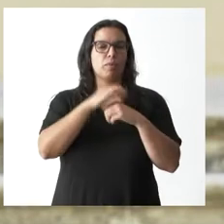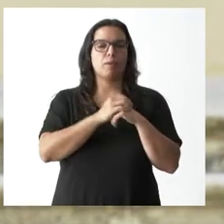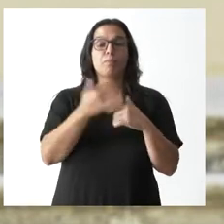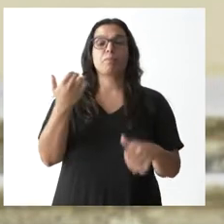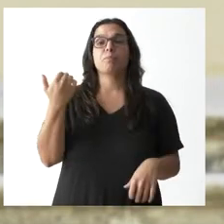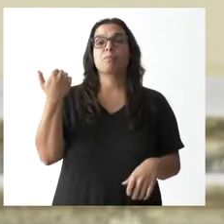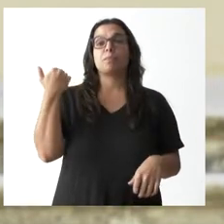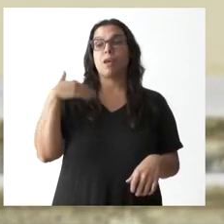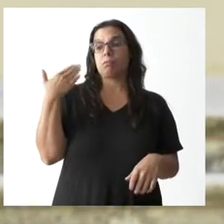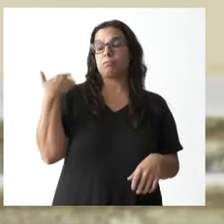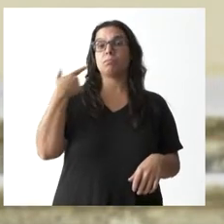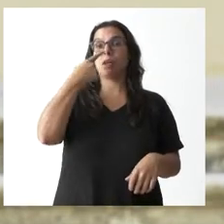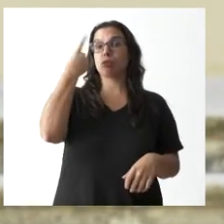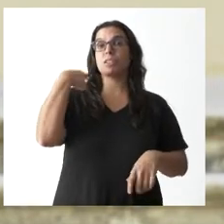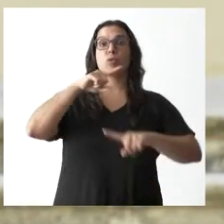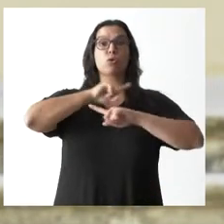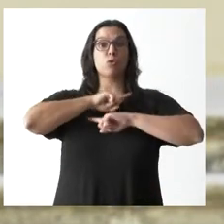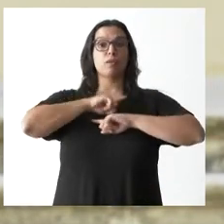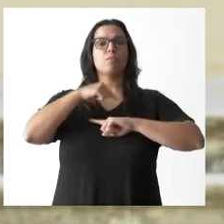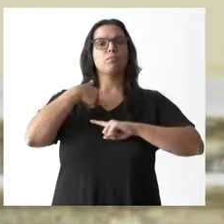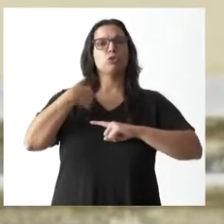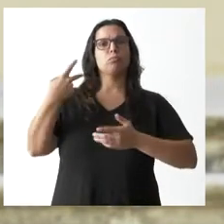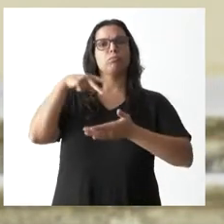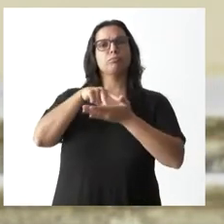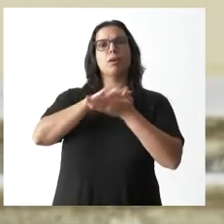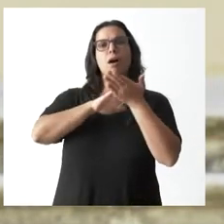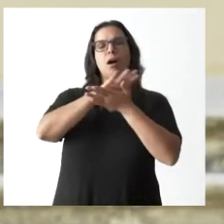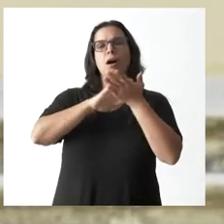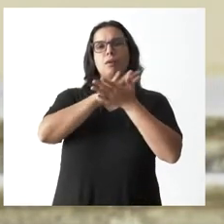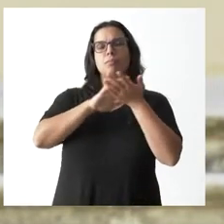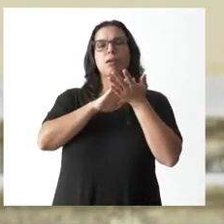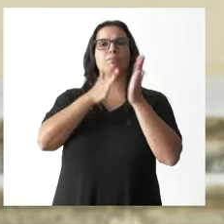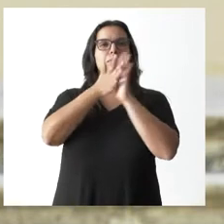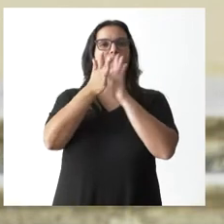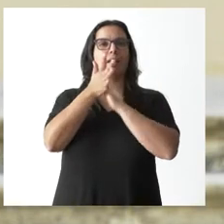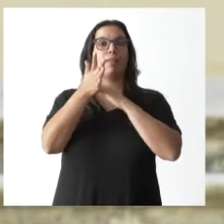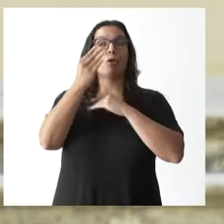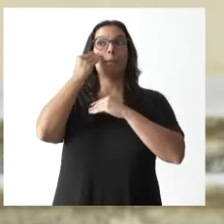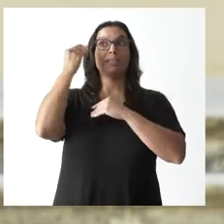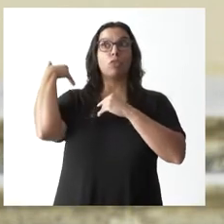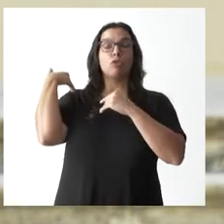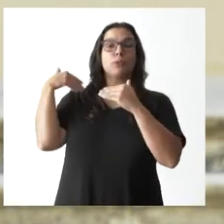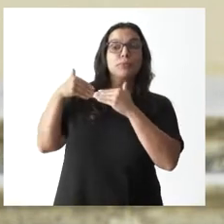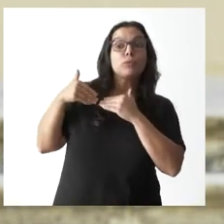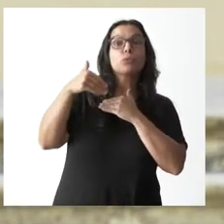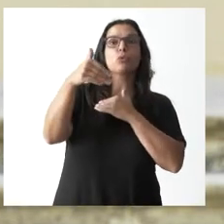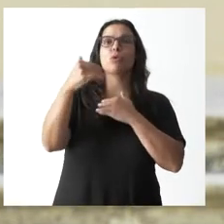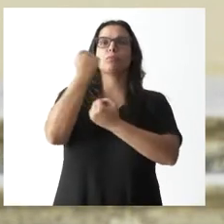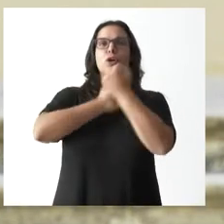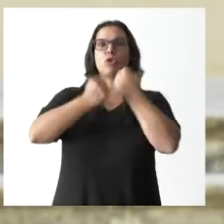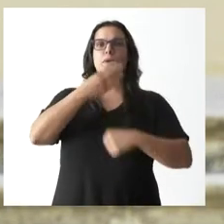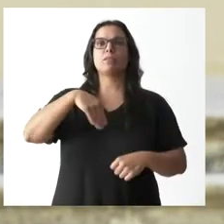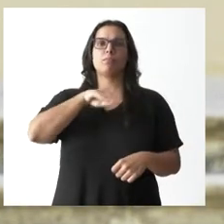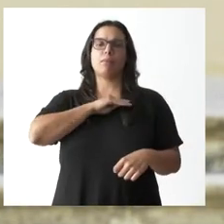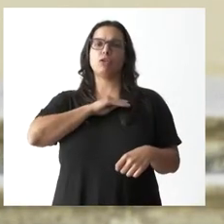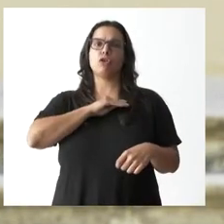en noviembre del año pasado de los nubarrones que venían a la economía española y